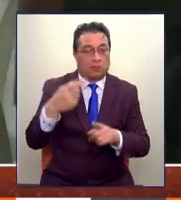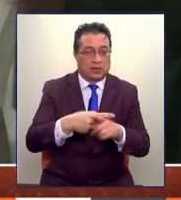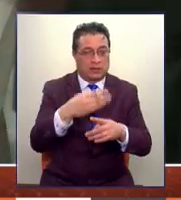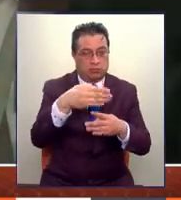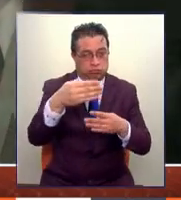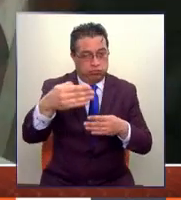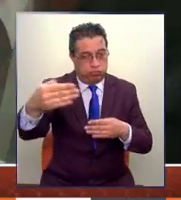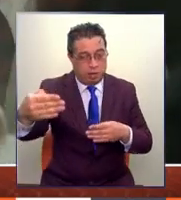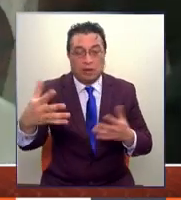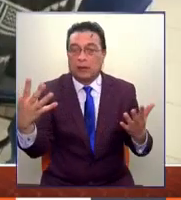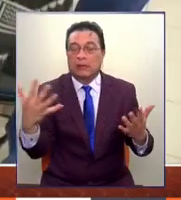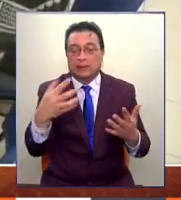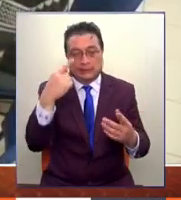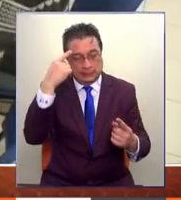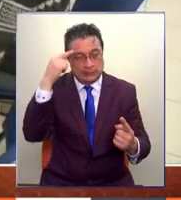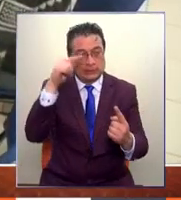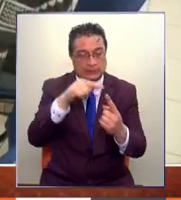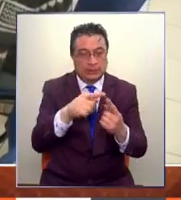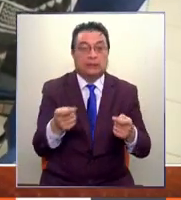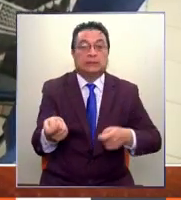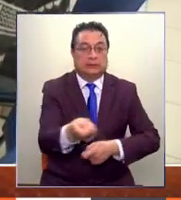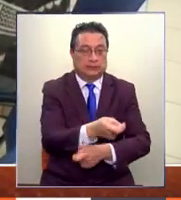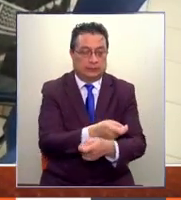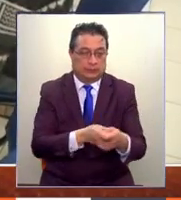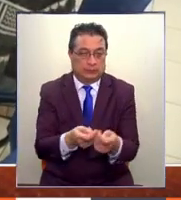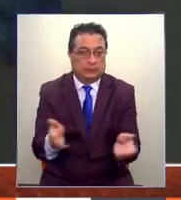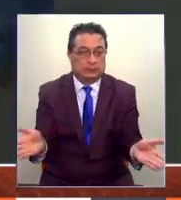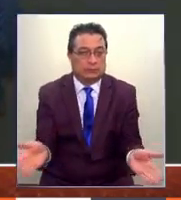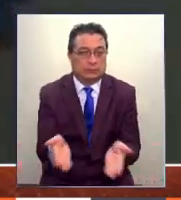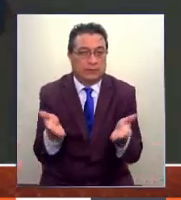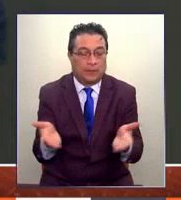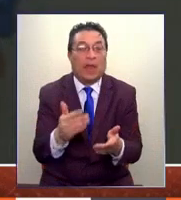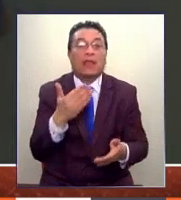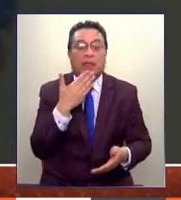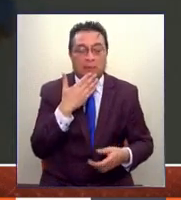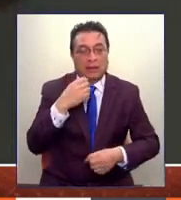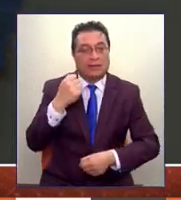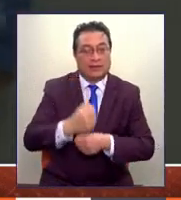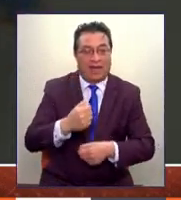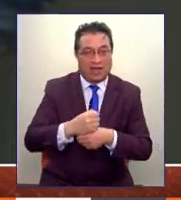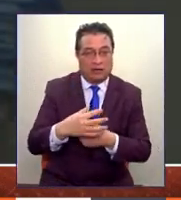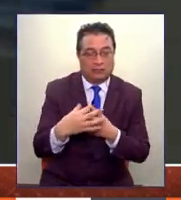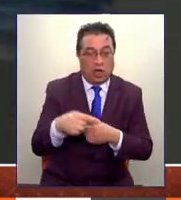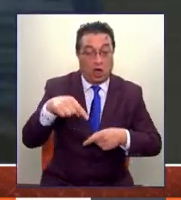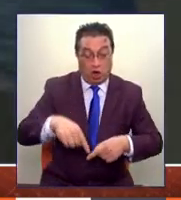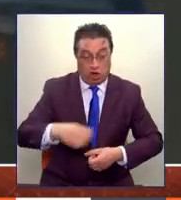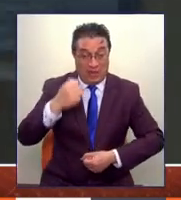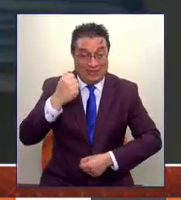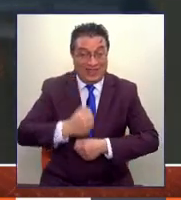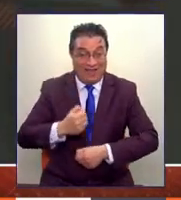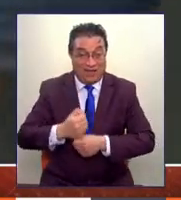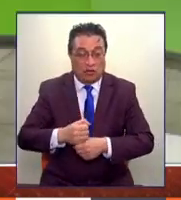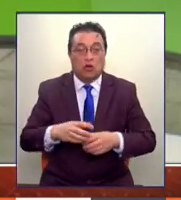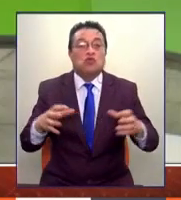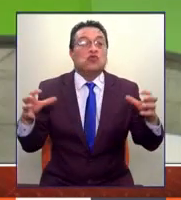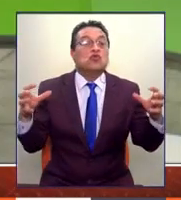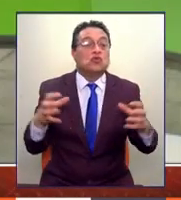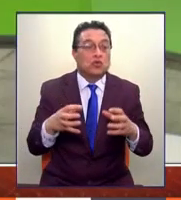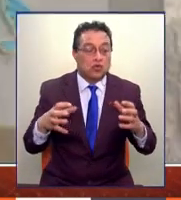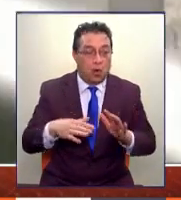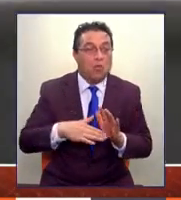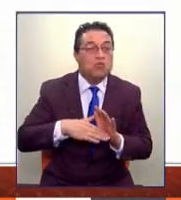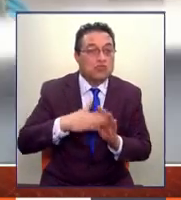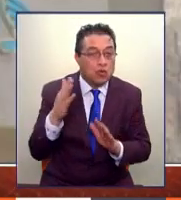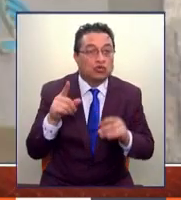los ejes fundamentales es la recuperación económica, pero también en el empleo. Y estamos trabajando hoy día con mucha fuerza en un